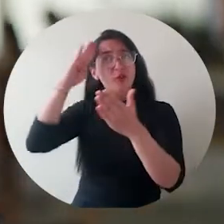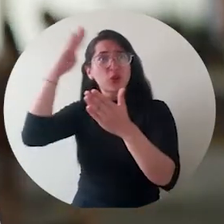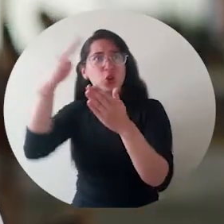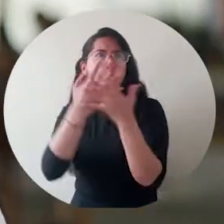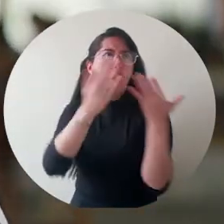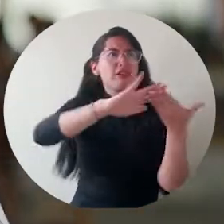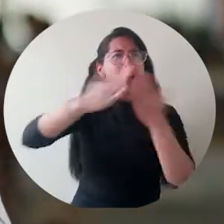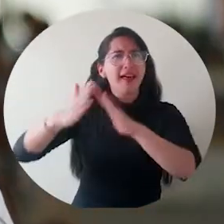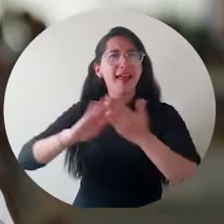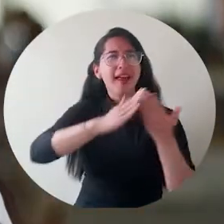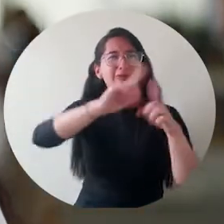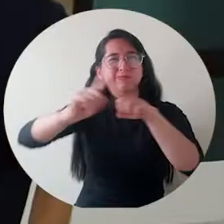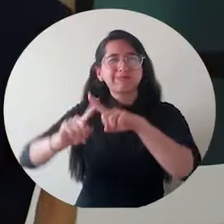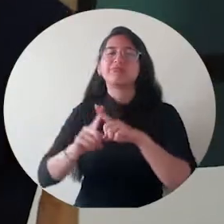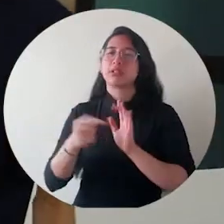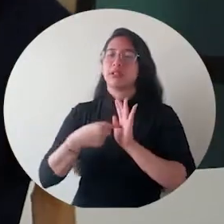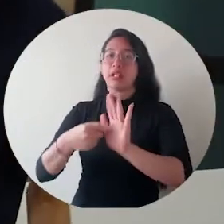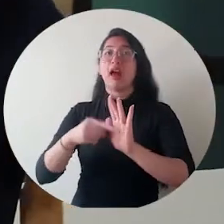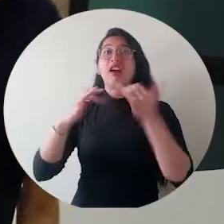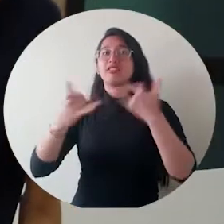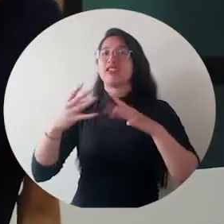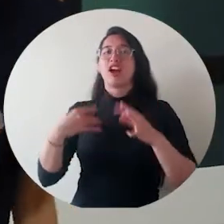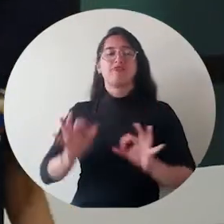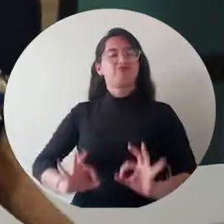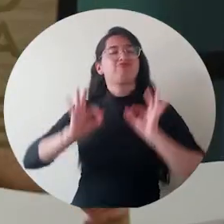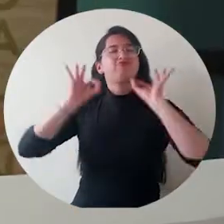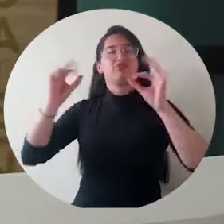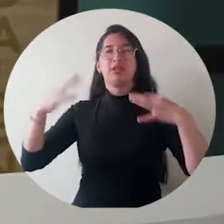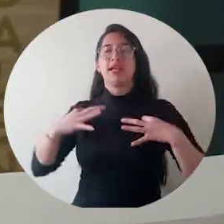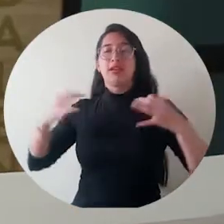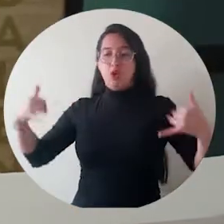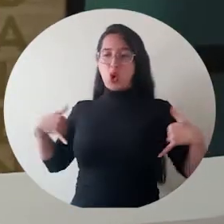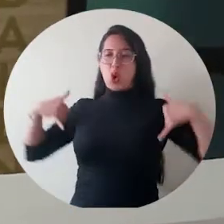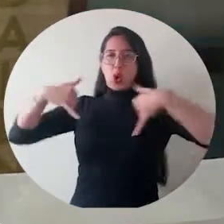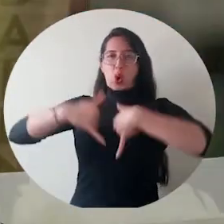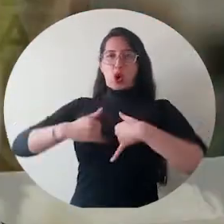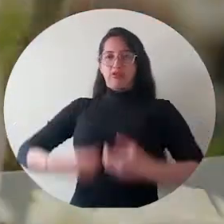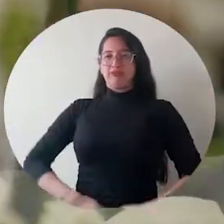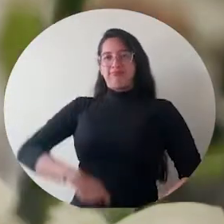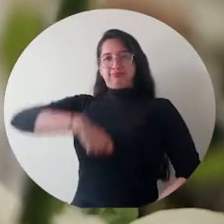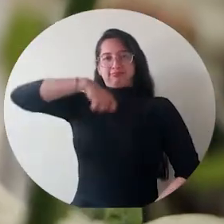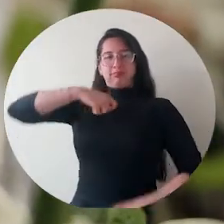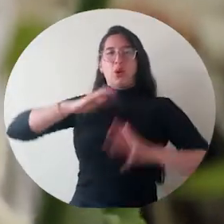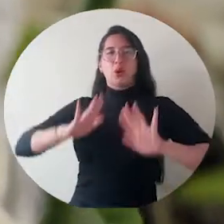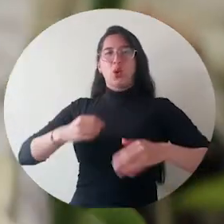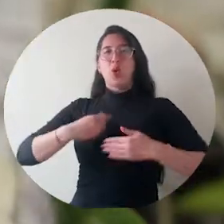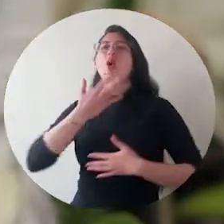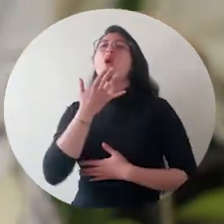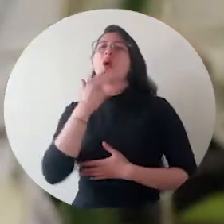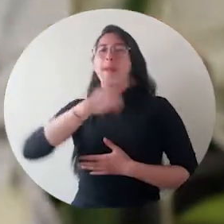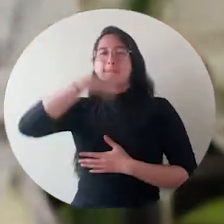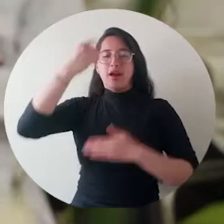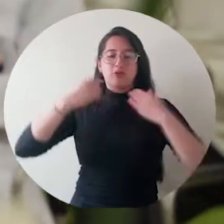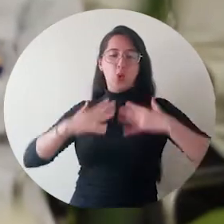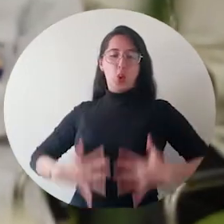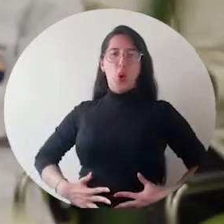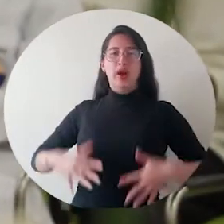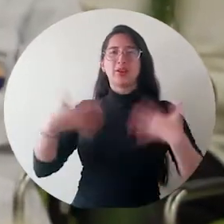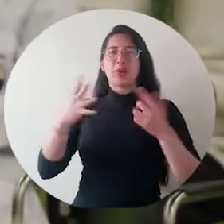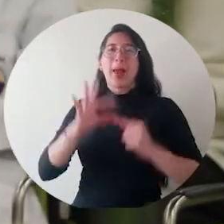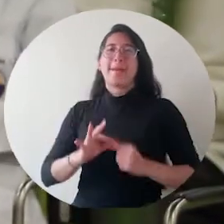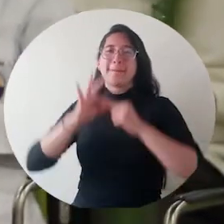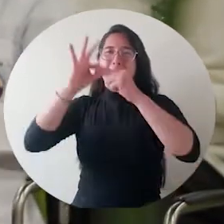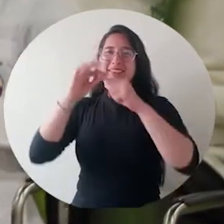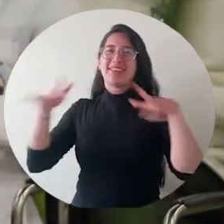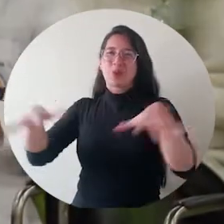proyecciones a futuro. Luego de recibir oficialmente la bata blanca en una emotiva y especial ceremonia. Simplemente espero